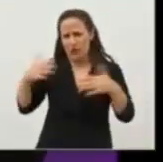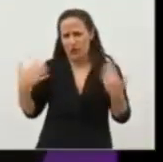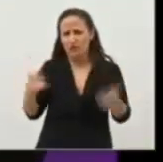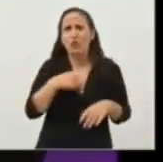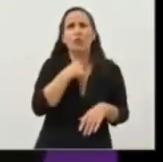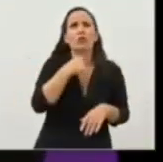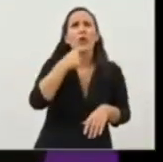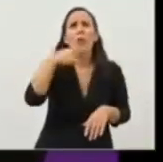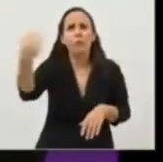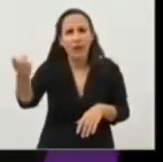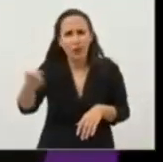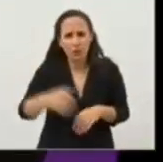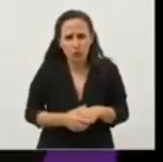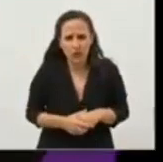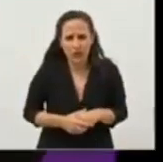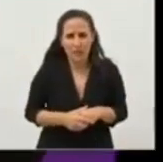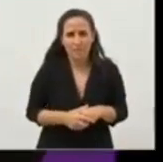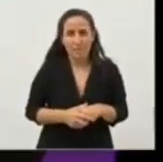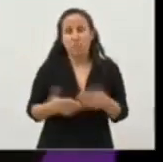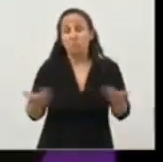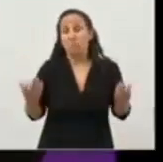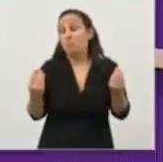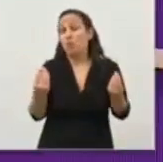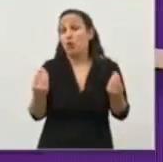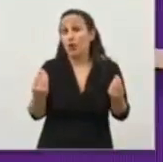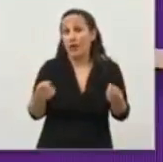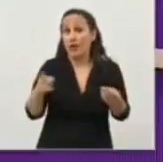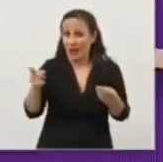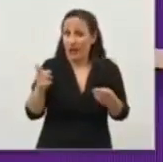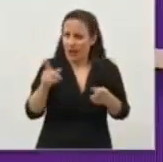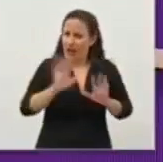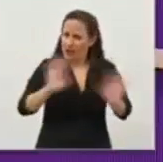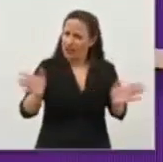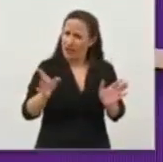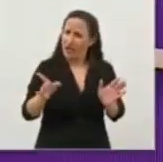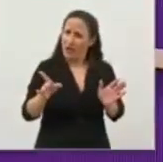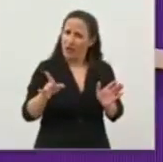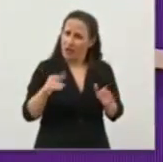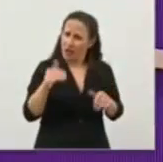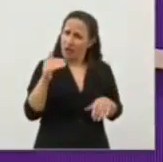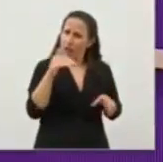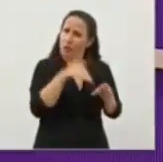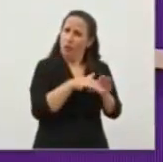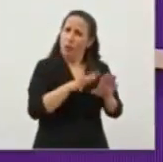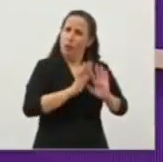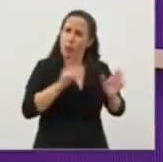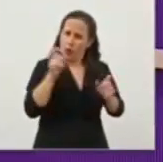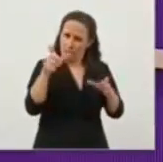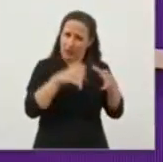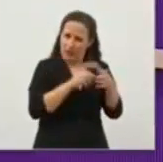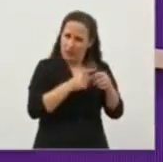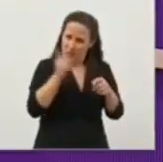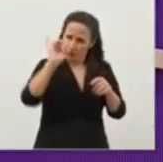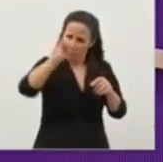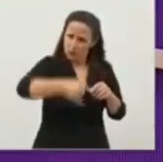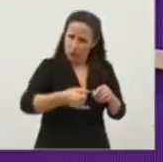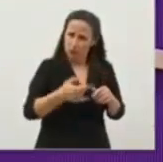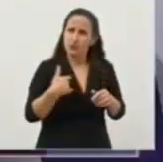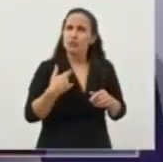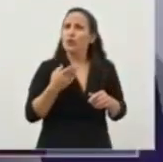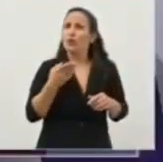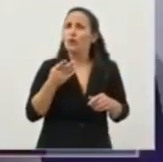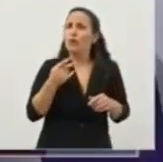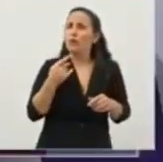en particular, porque muchas de ellas fueron votadas en común como parte de tu bloque, por una en particular,